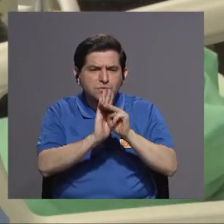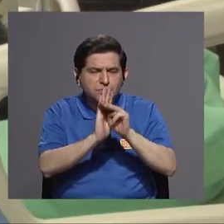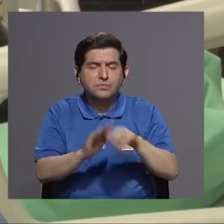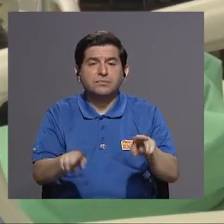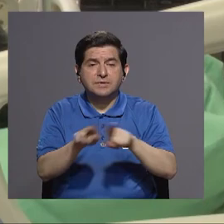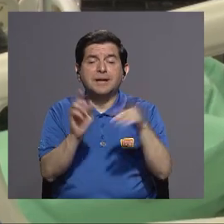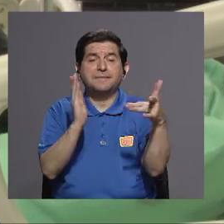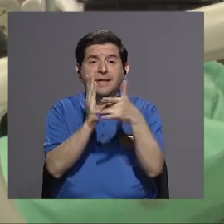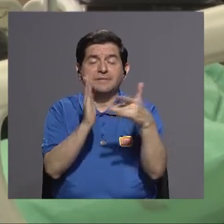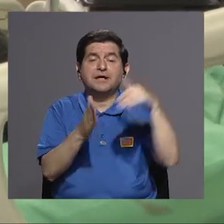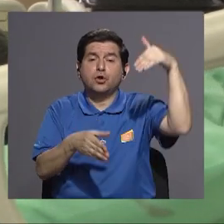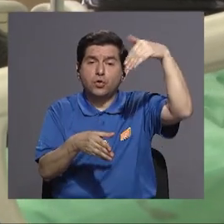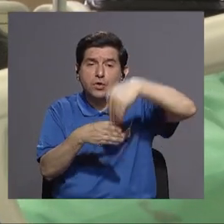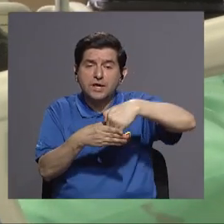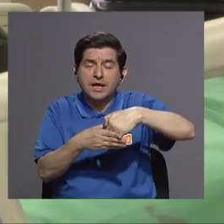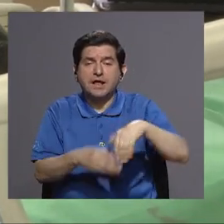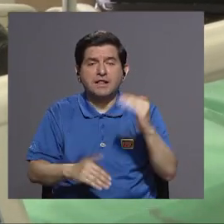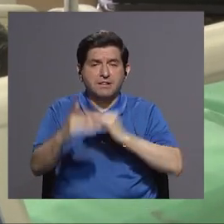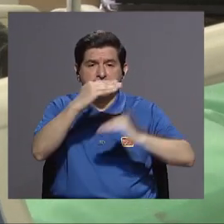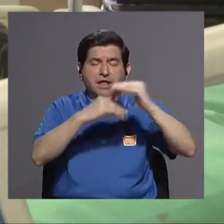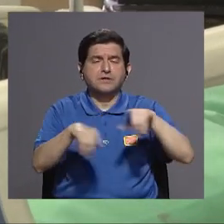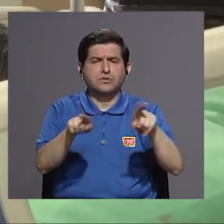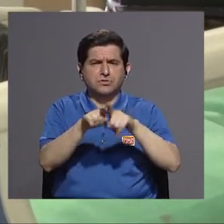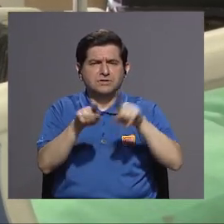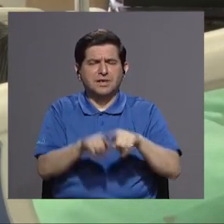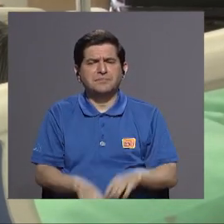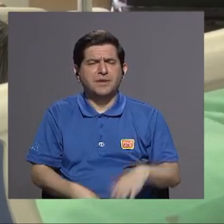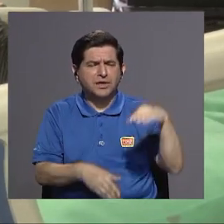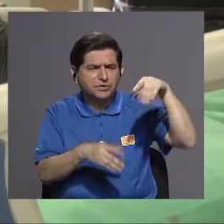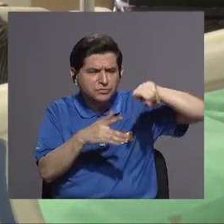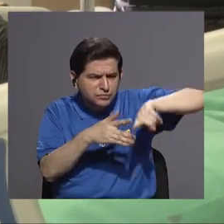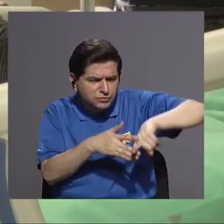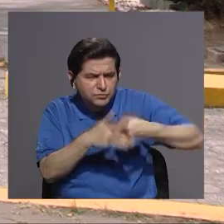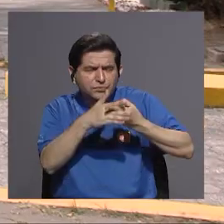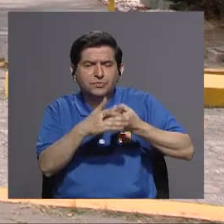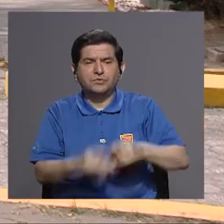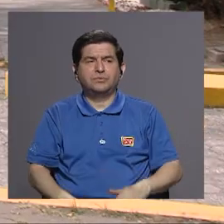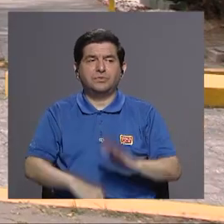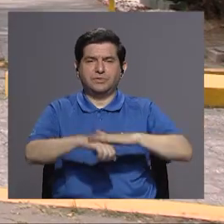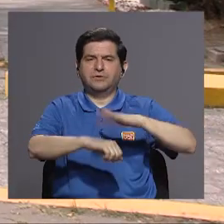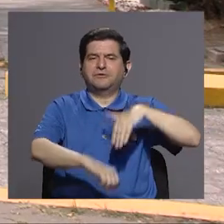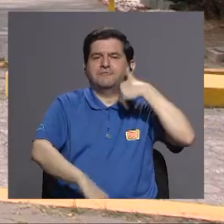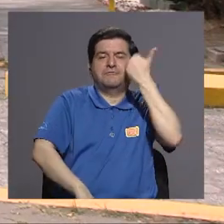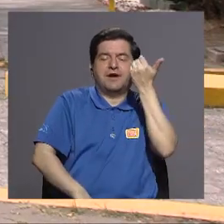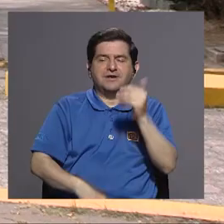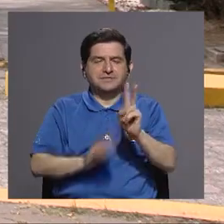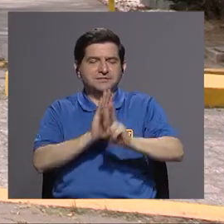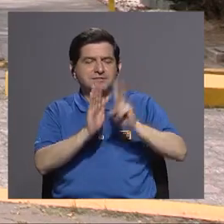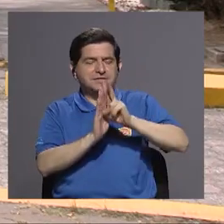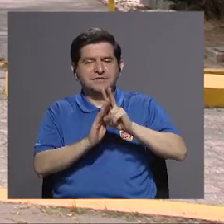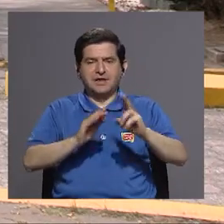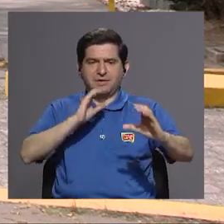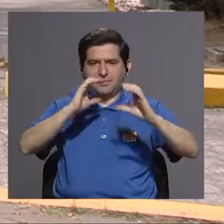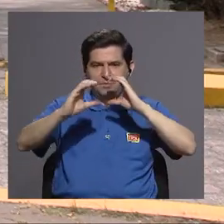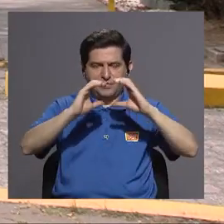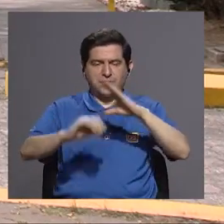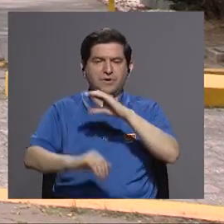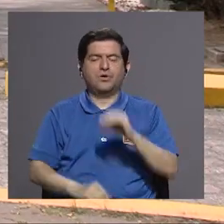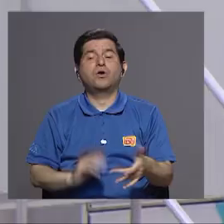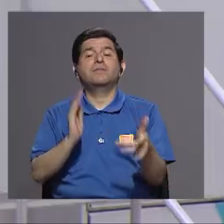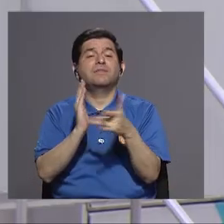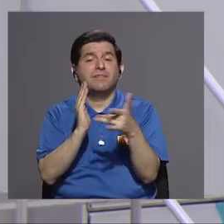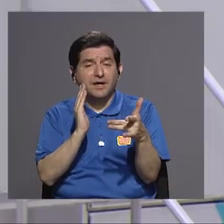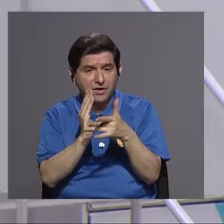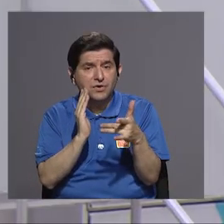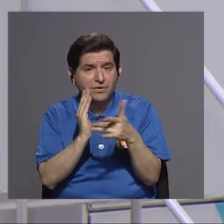también en la facultad verdad como también introduciendo para facilitar qué sé yo si son videoconferencias o la tecnología